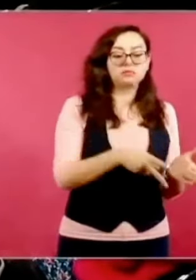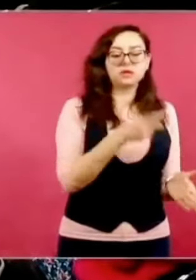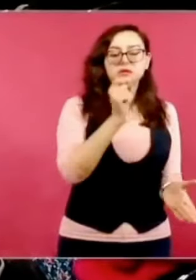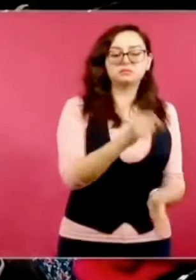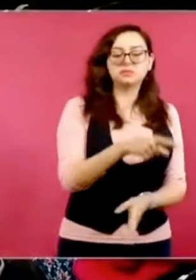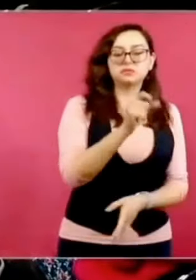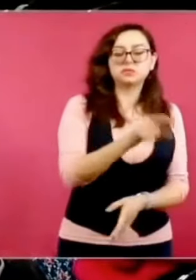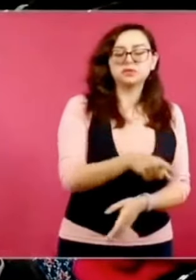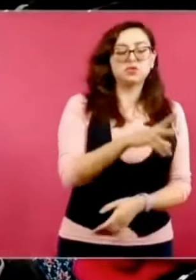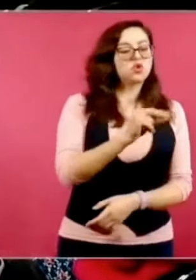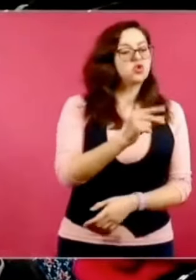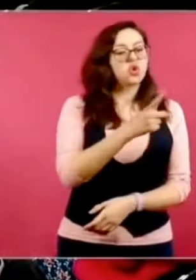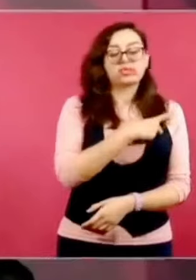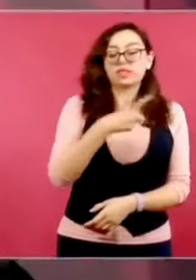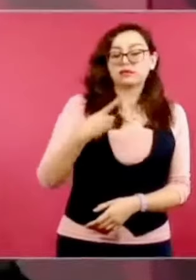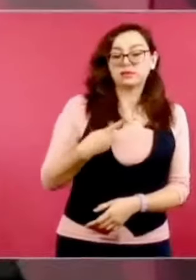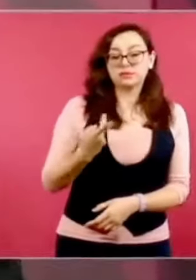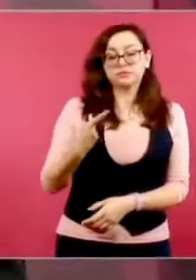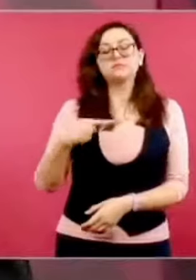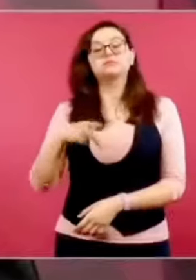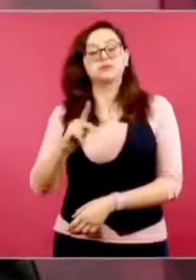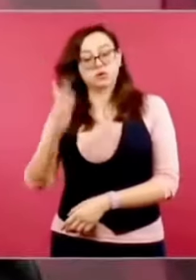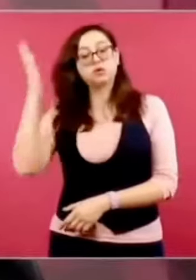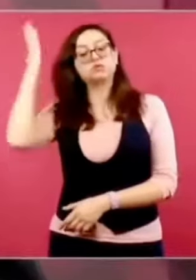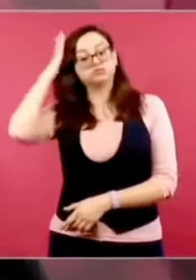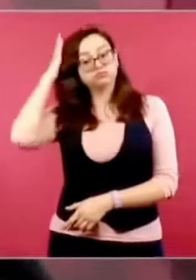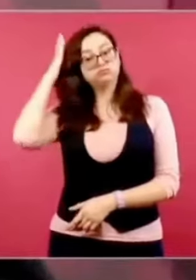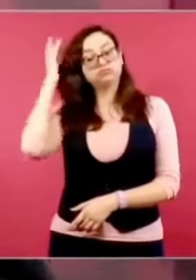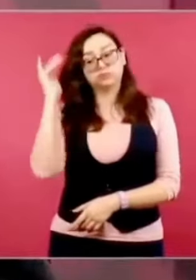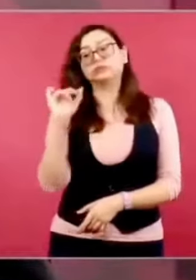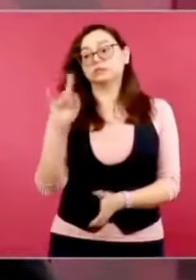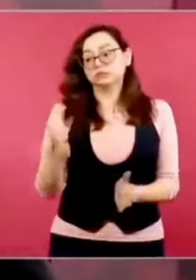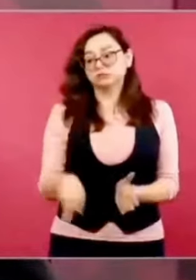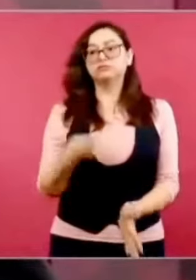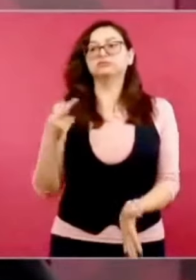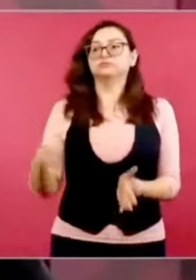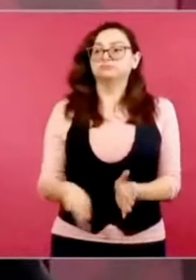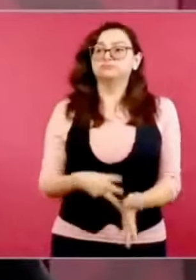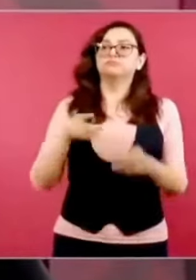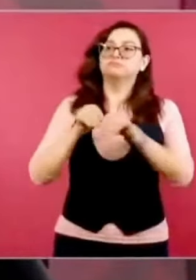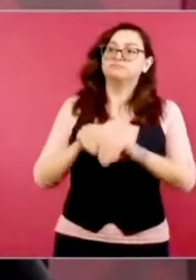es hacer conciencia.